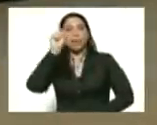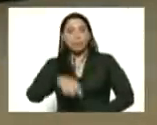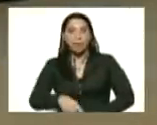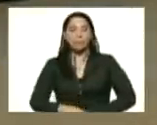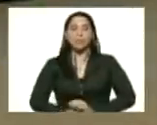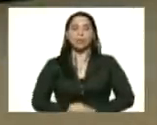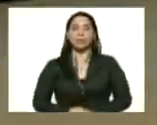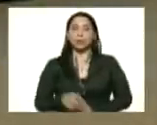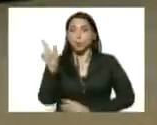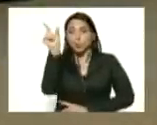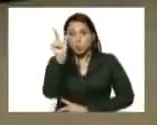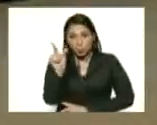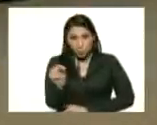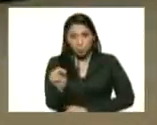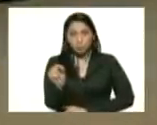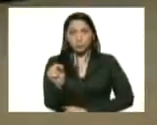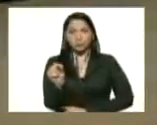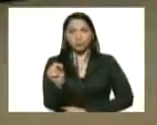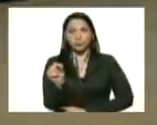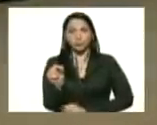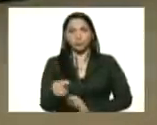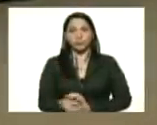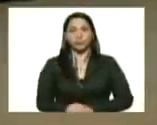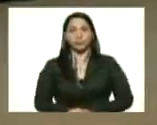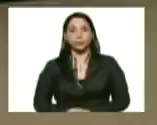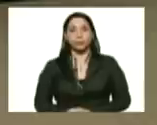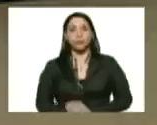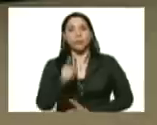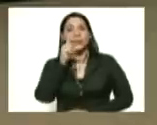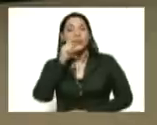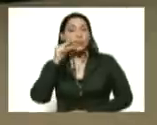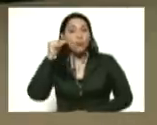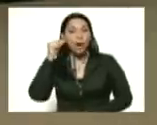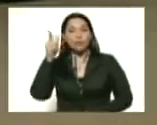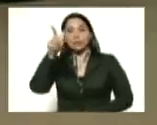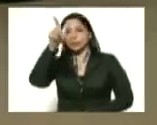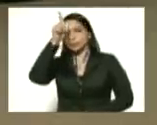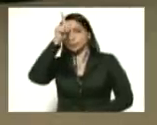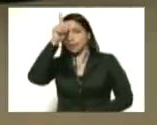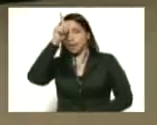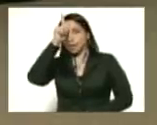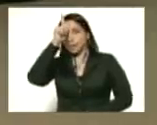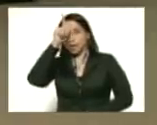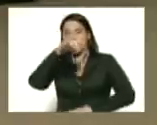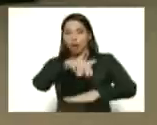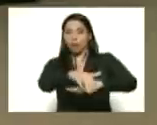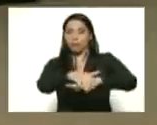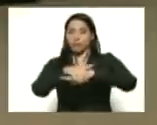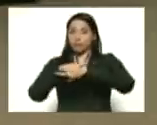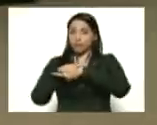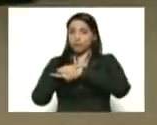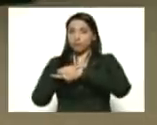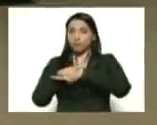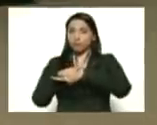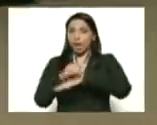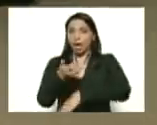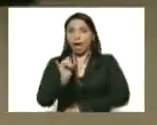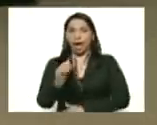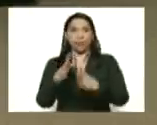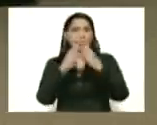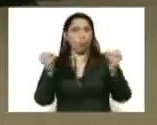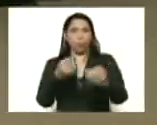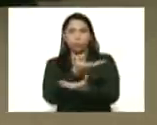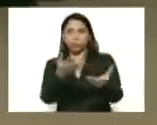en Italia, en Francia, Alemania, Reino Unido. Ahí están todos los números.